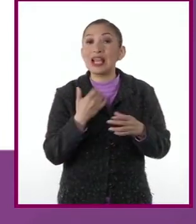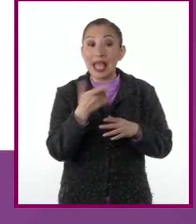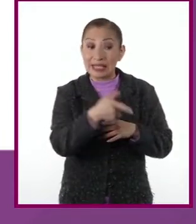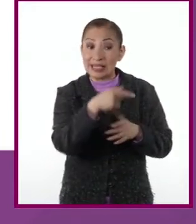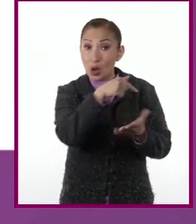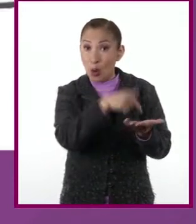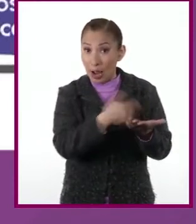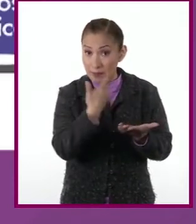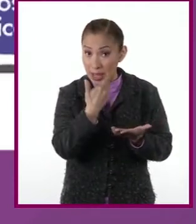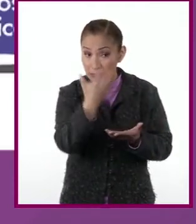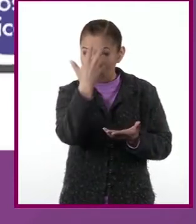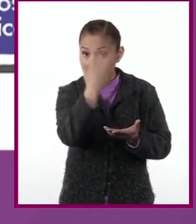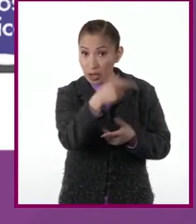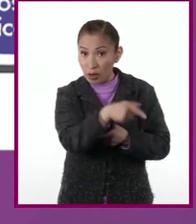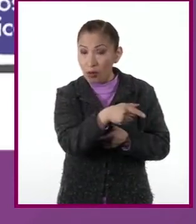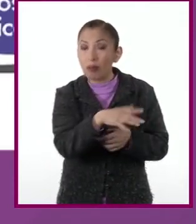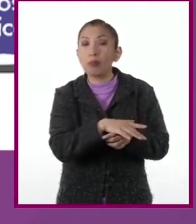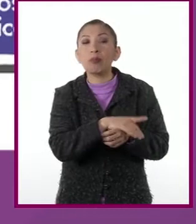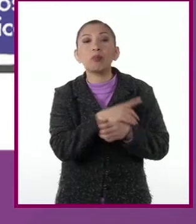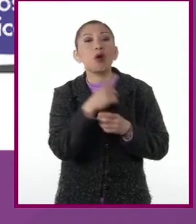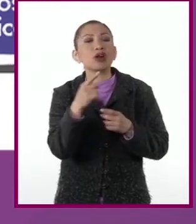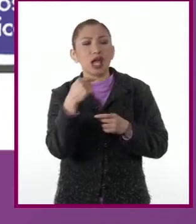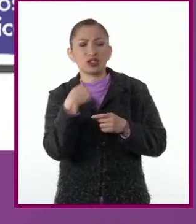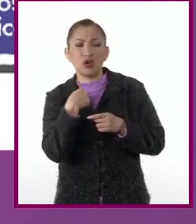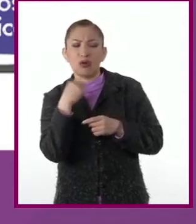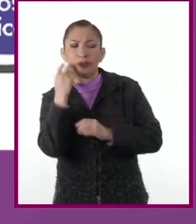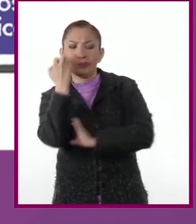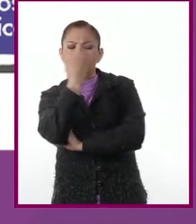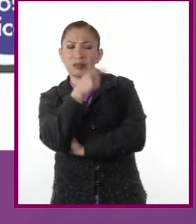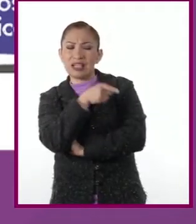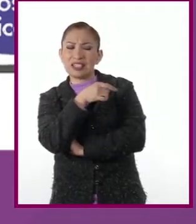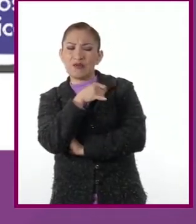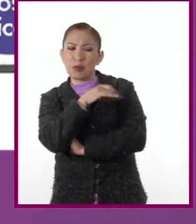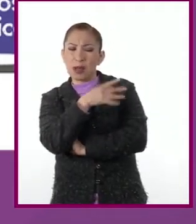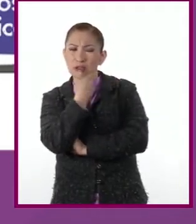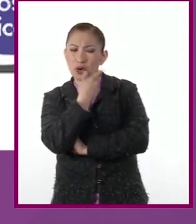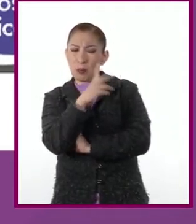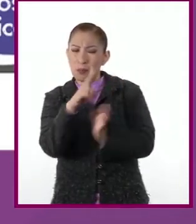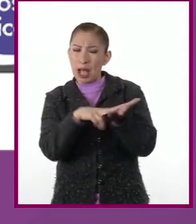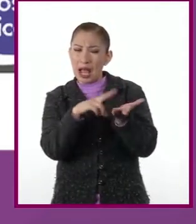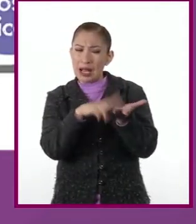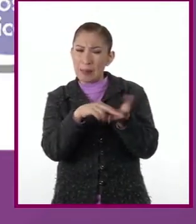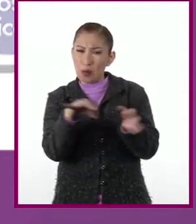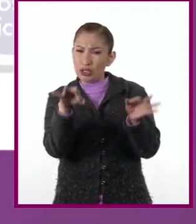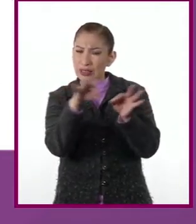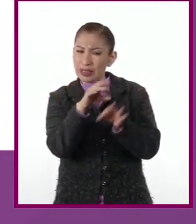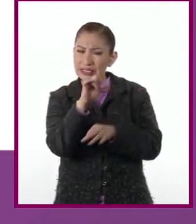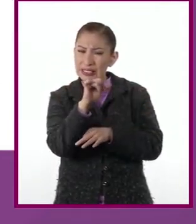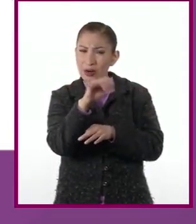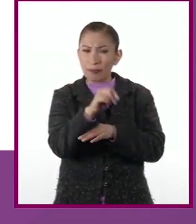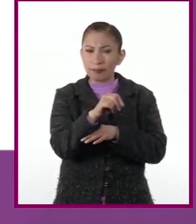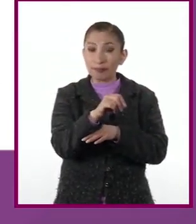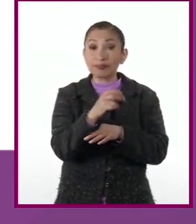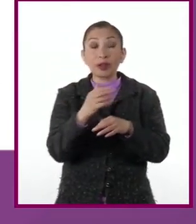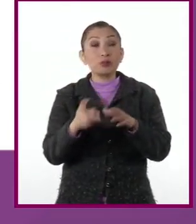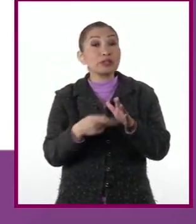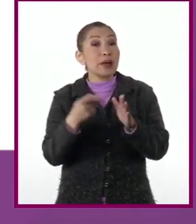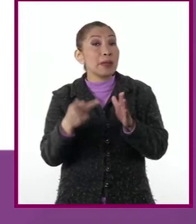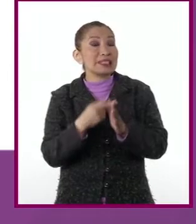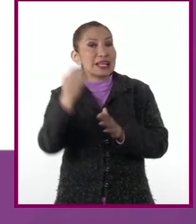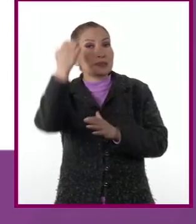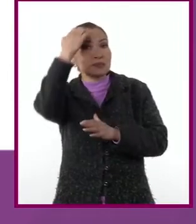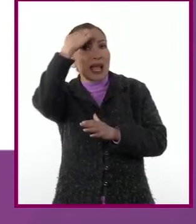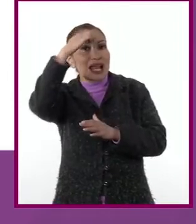confiable? ¿Por qué razones estoy considerando esa información como relevante? En ocasiones, la